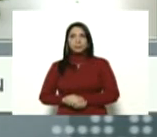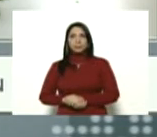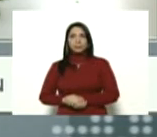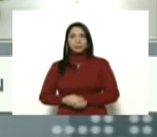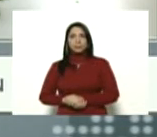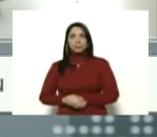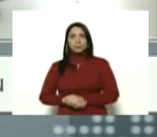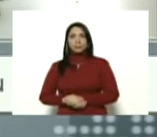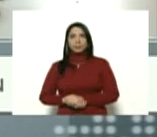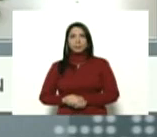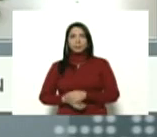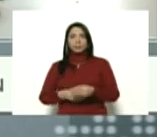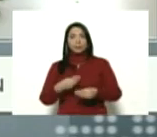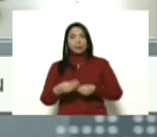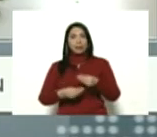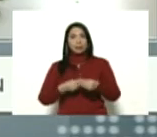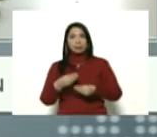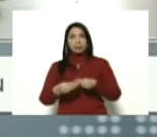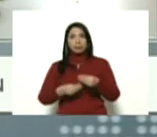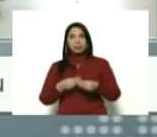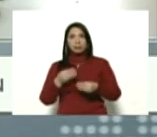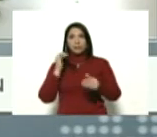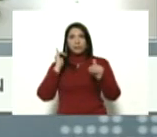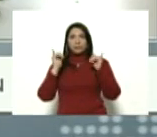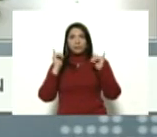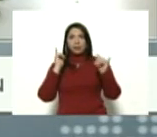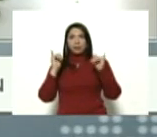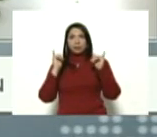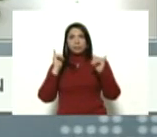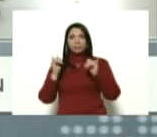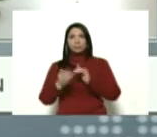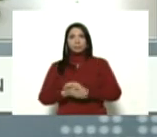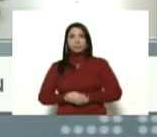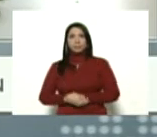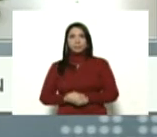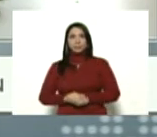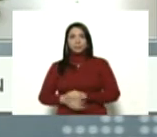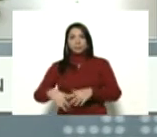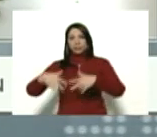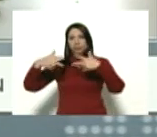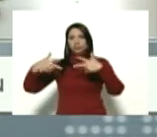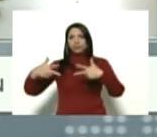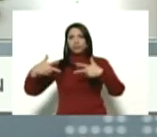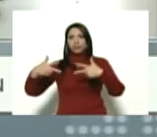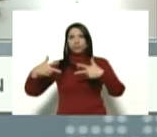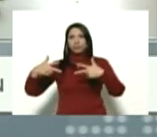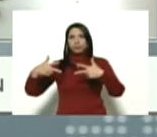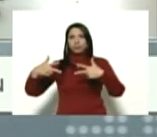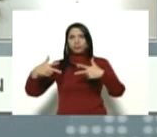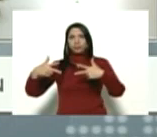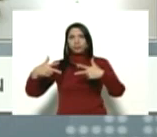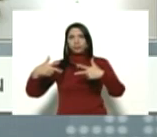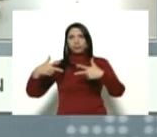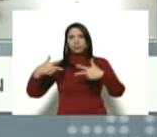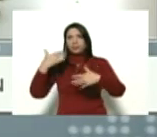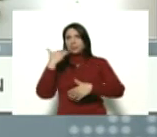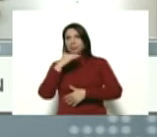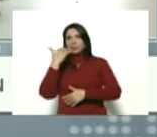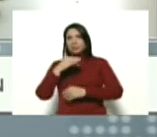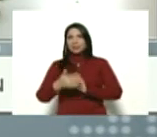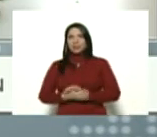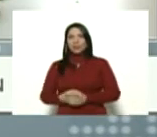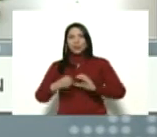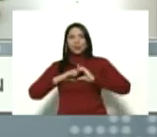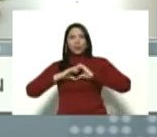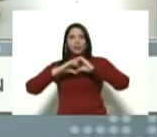hizo una fiesta por videoconferencia, por videoconferencia, con corazón